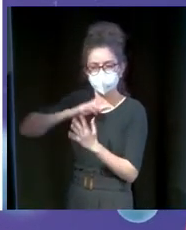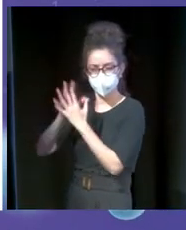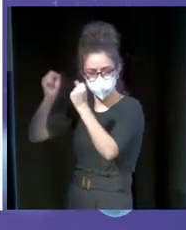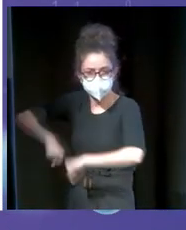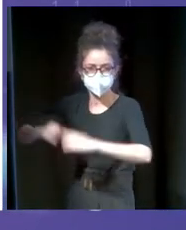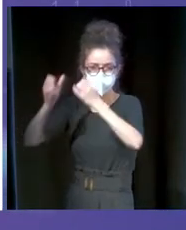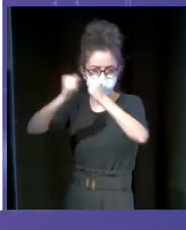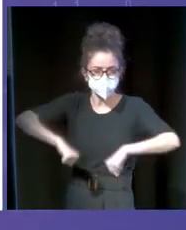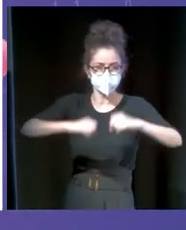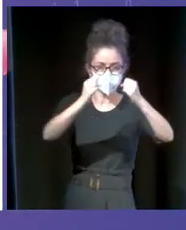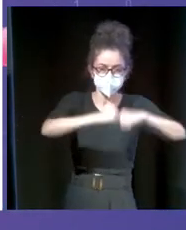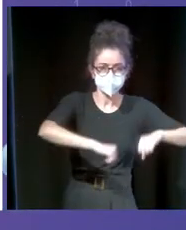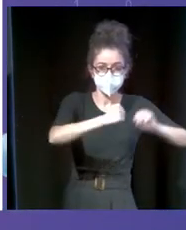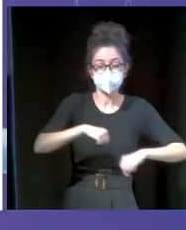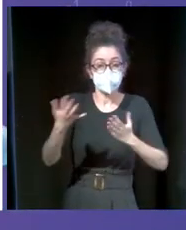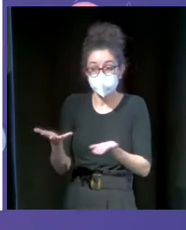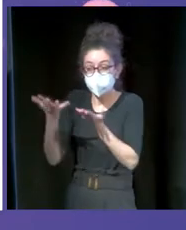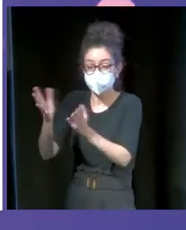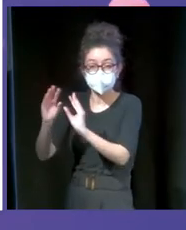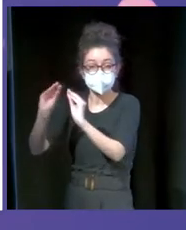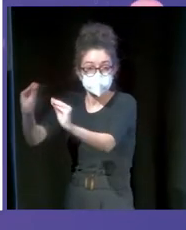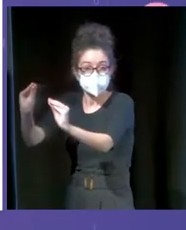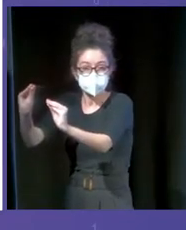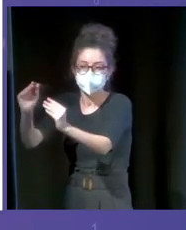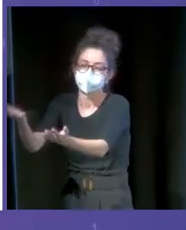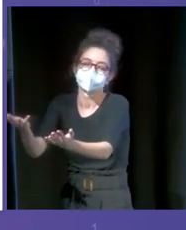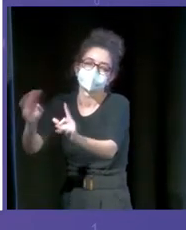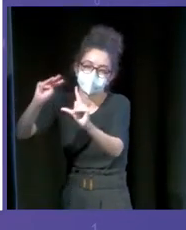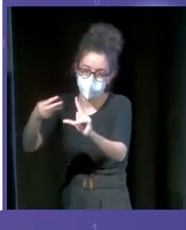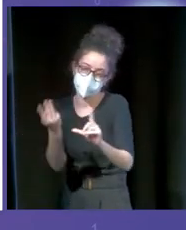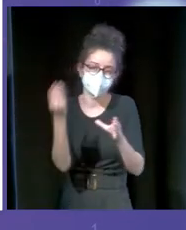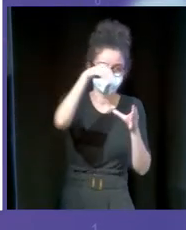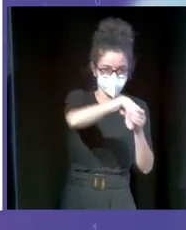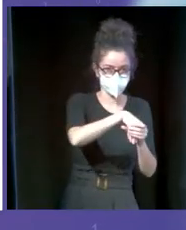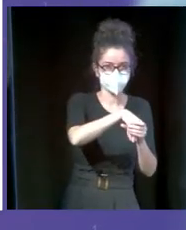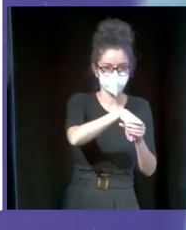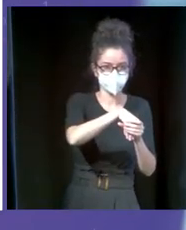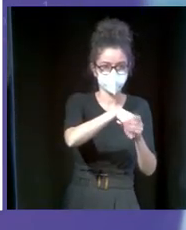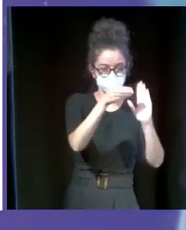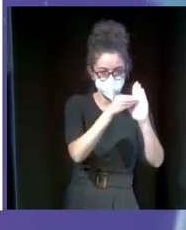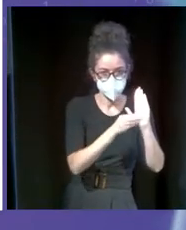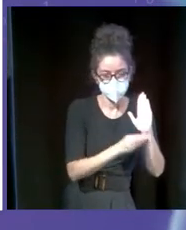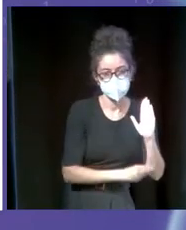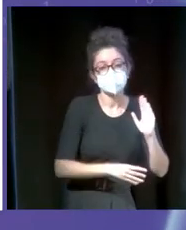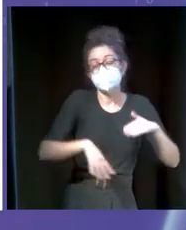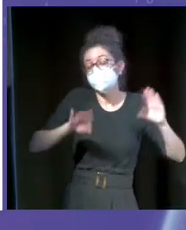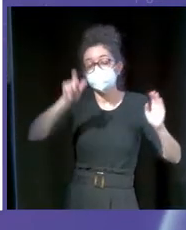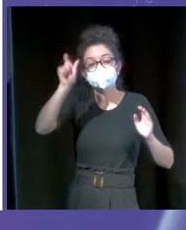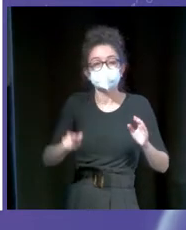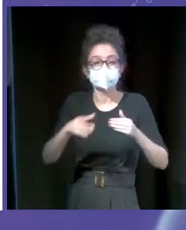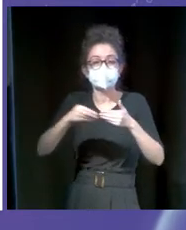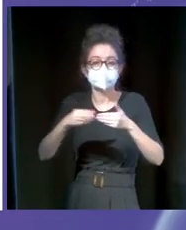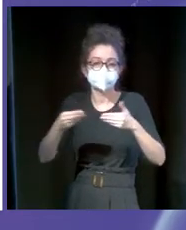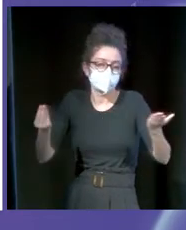lo que hemos hecho es que toda su oferta la canalizamos en nosotros. De tal forma que, aunque el cliente quiera comprar un concierto para